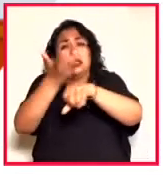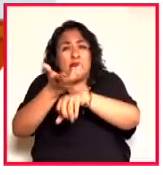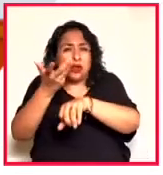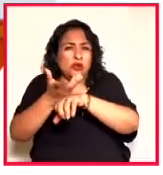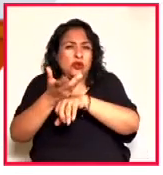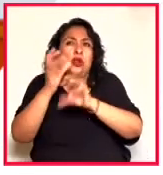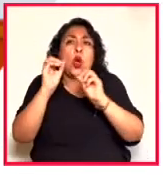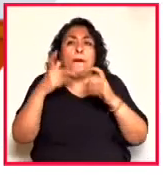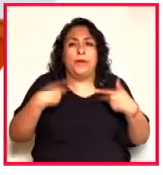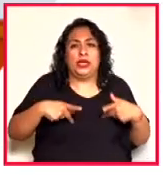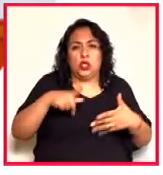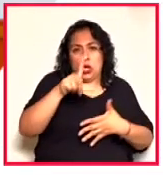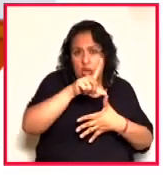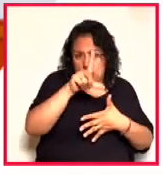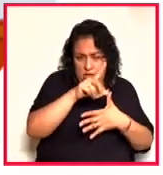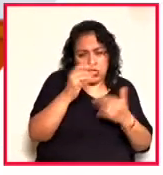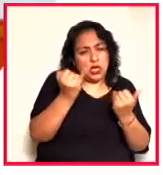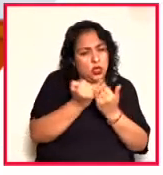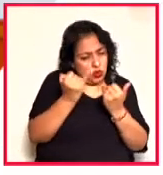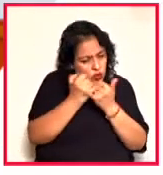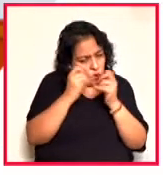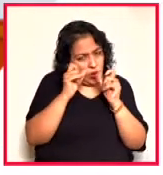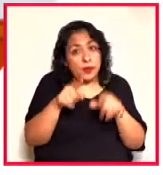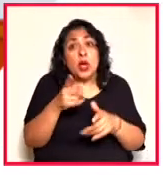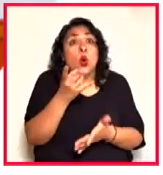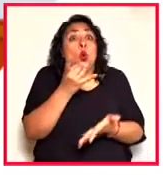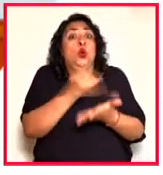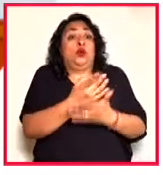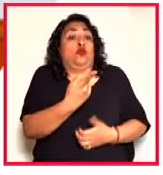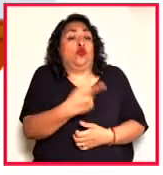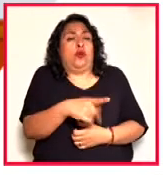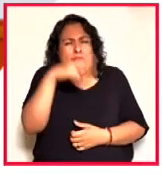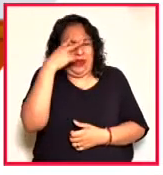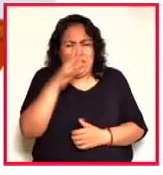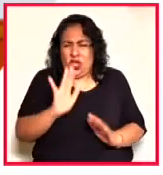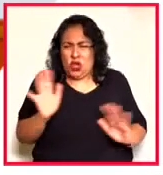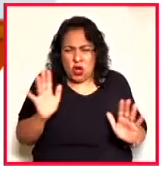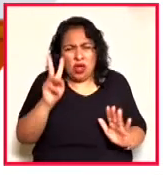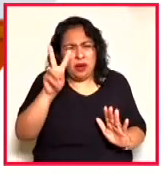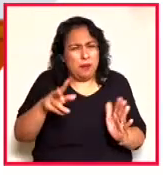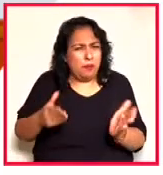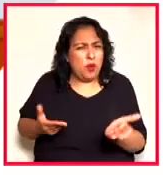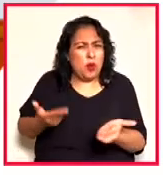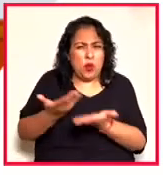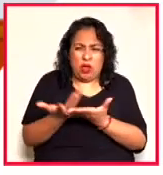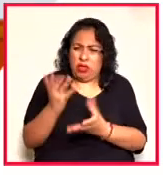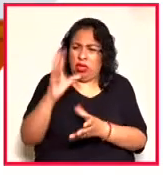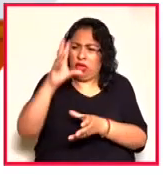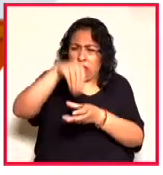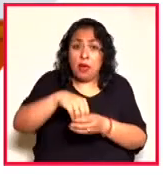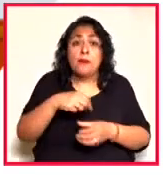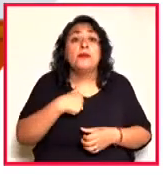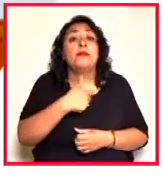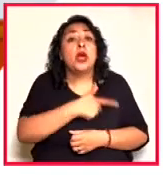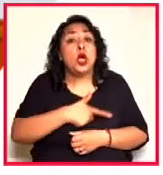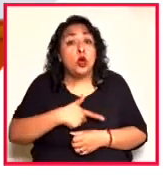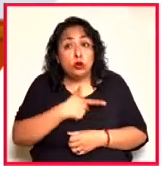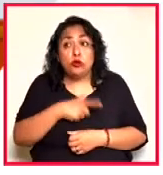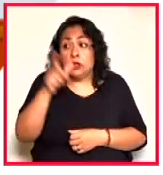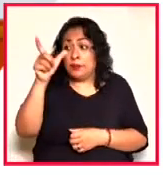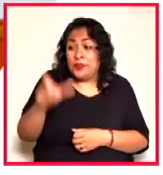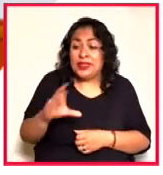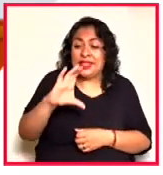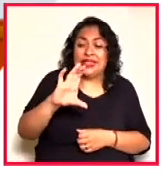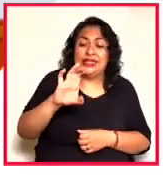latinoamericanos también. No es exclusiva, al contrario, yo creo que es una iniciativa muy inclusiva. Me gusta mucho que sea la figura de César